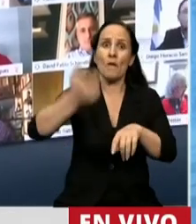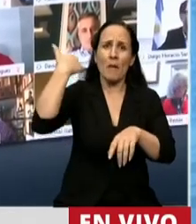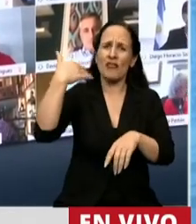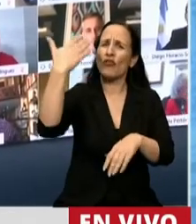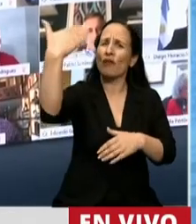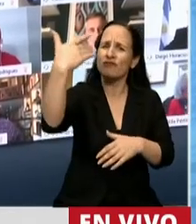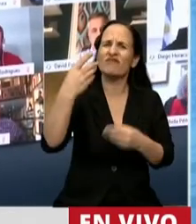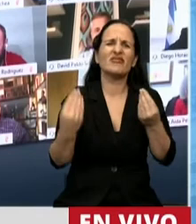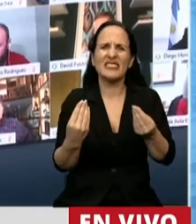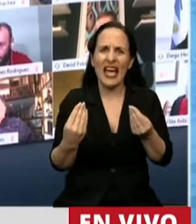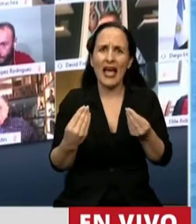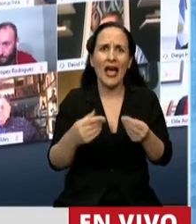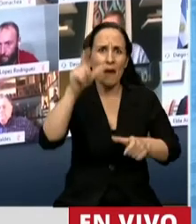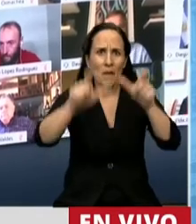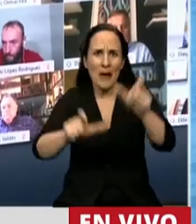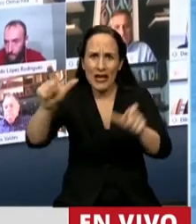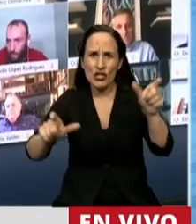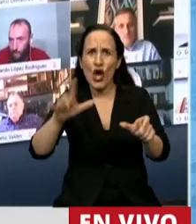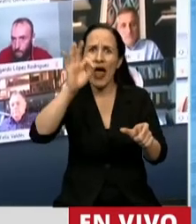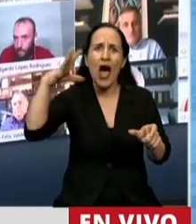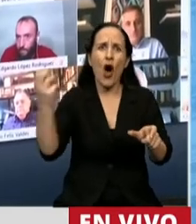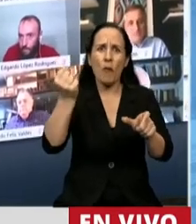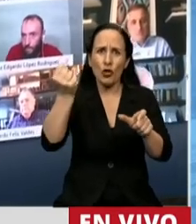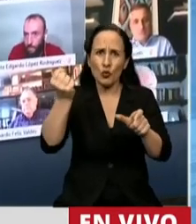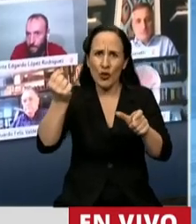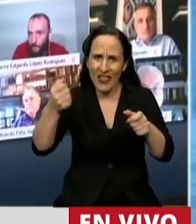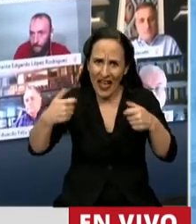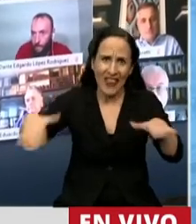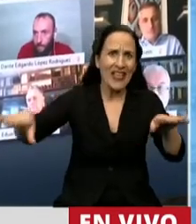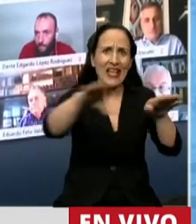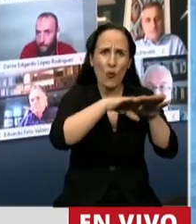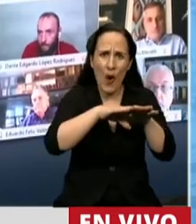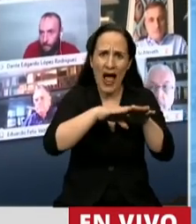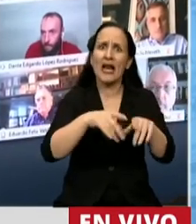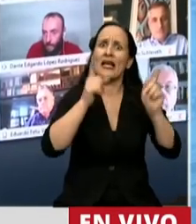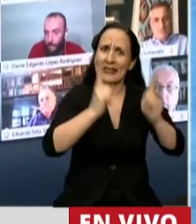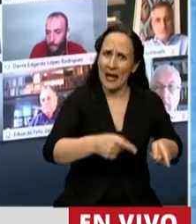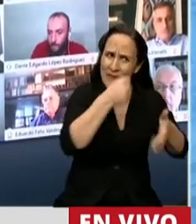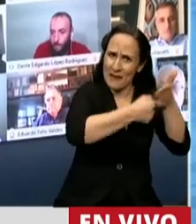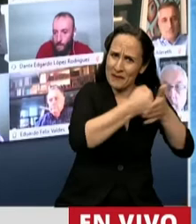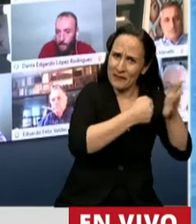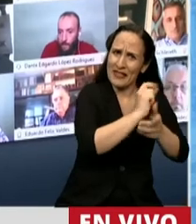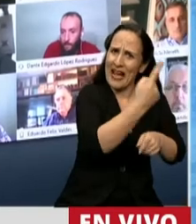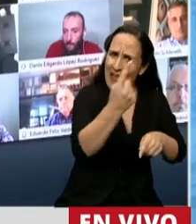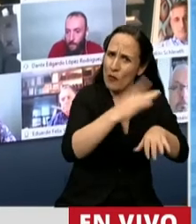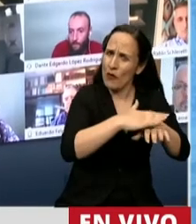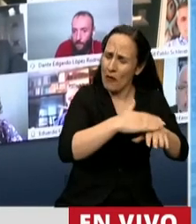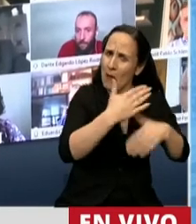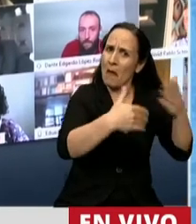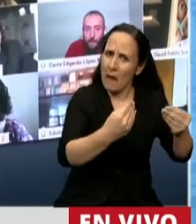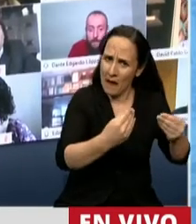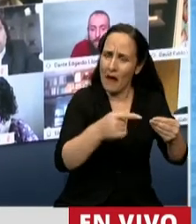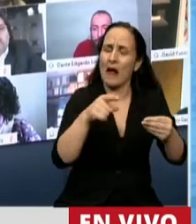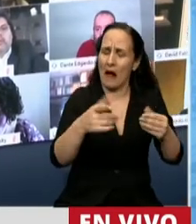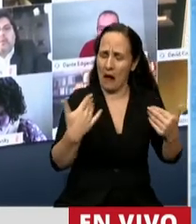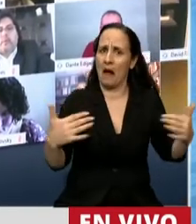el mérito y la igualdad de oportunidades no son incompatibles. Constituyen parte de una misma visión justa de